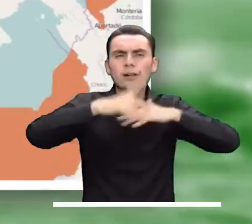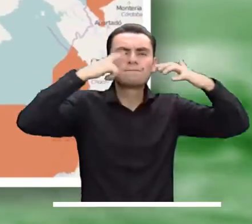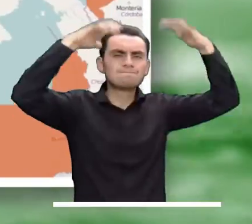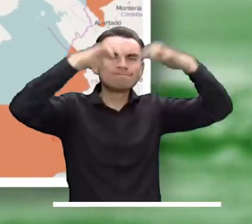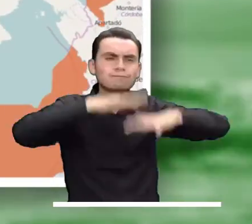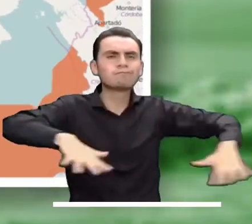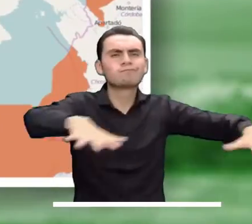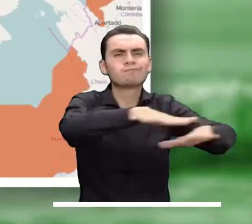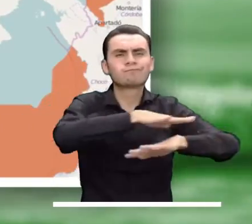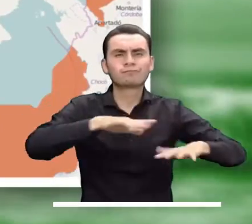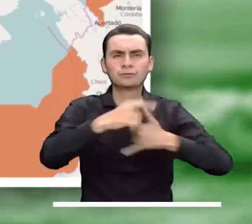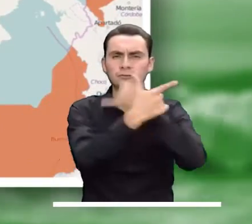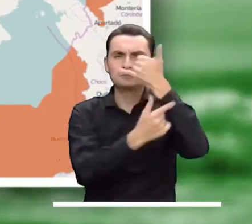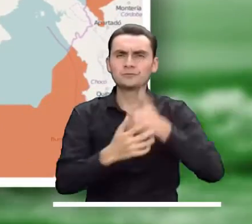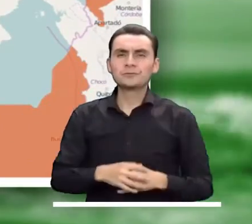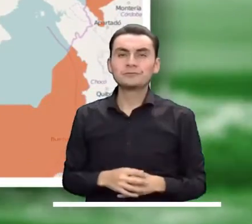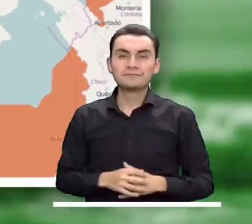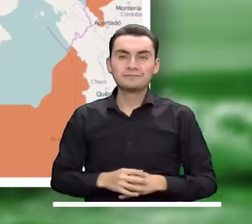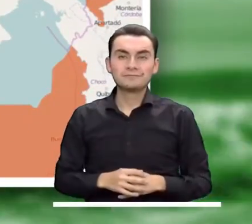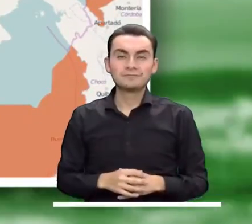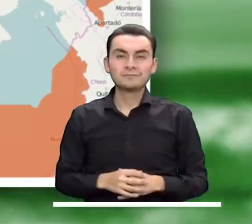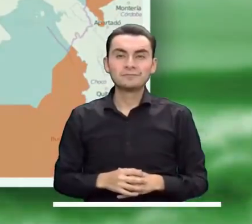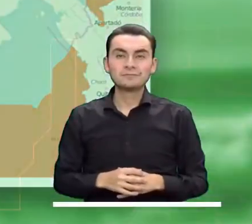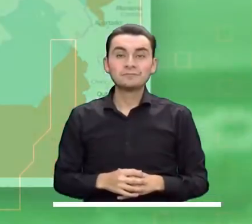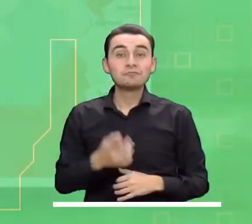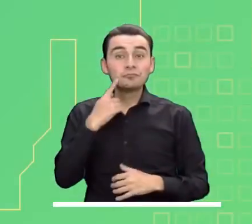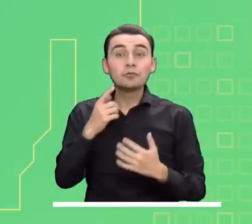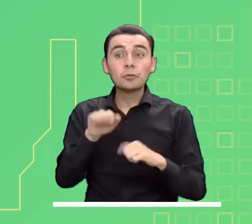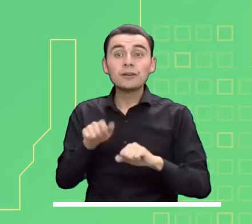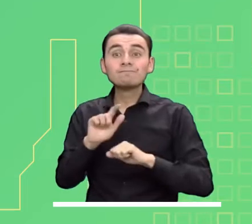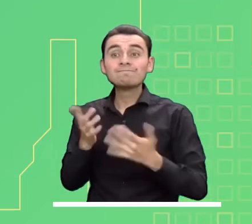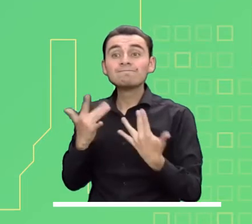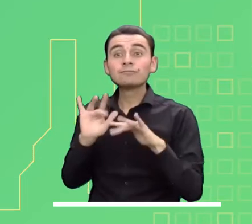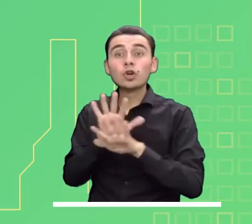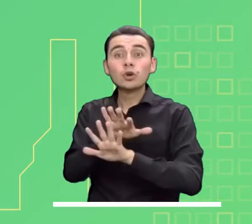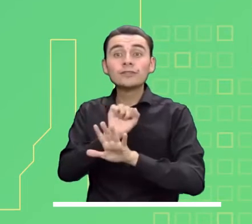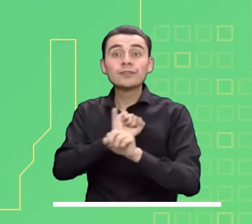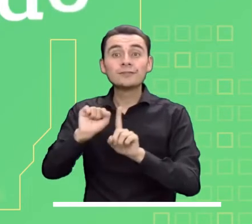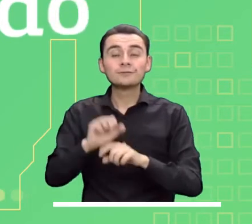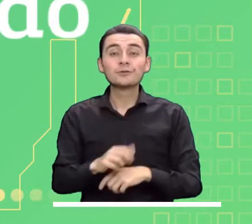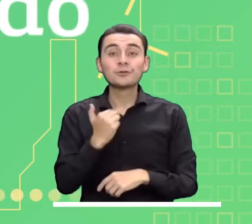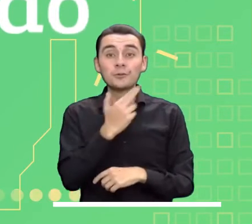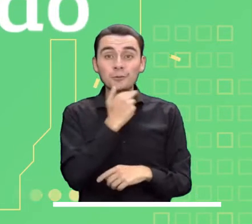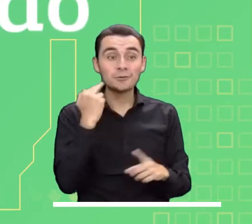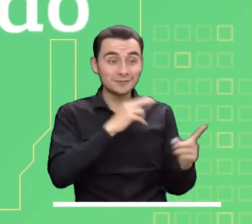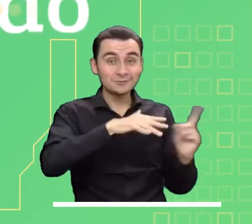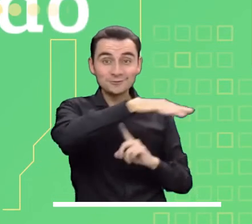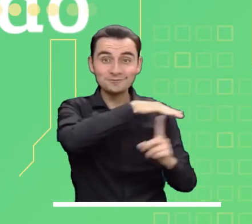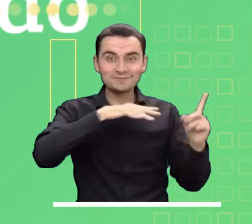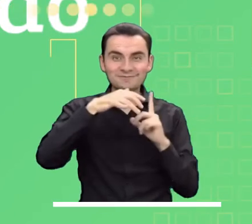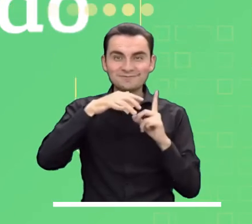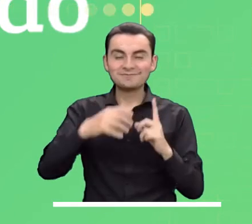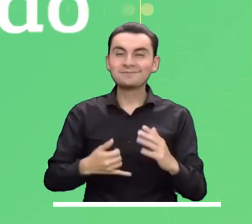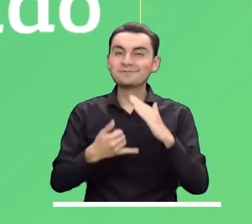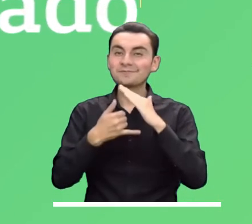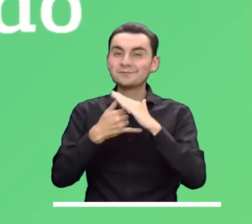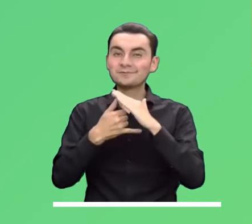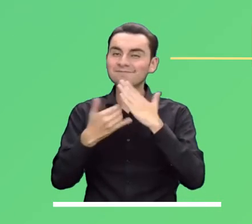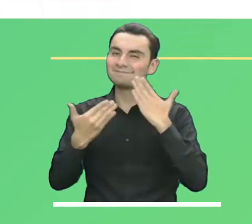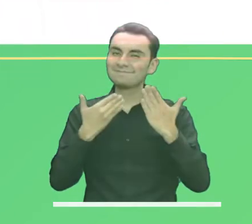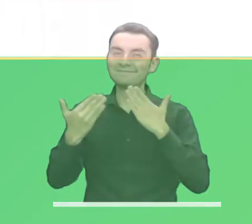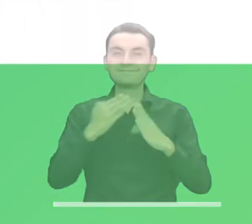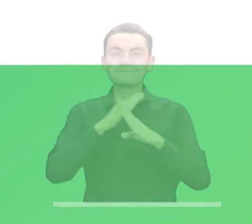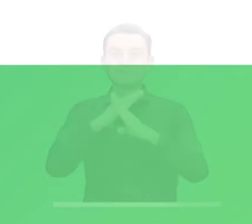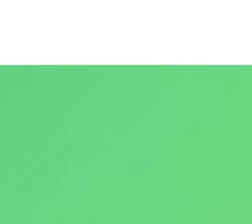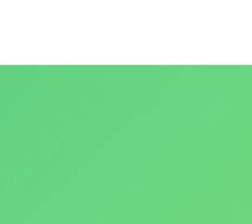el Golfo de Urabá y la Cuenca Norte y Centro del Pacífico. Nos esperamos en nuestras redes sociales. Nuestro